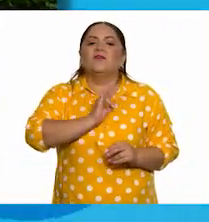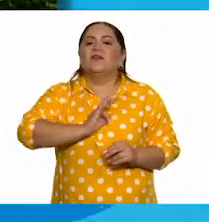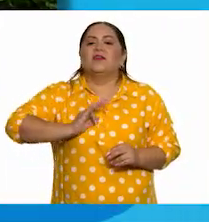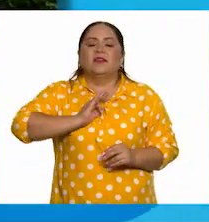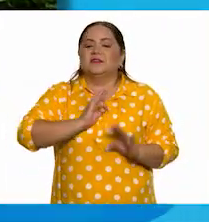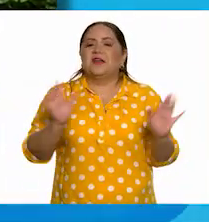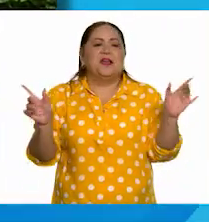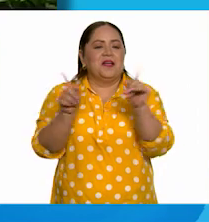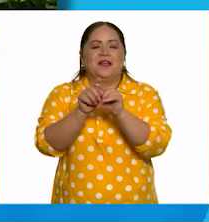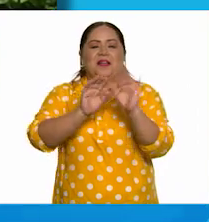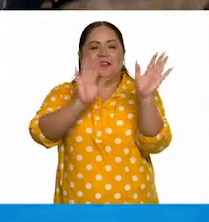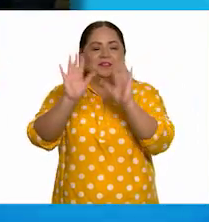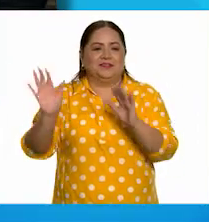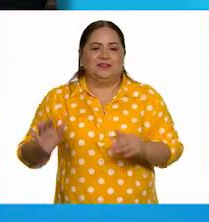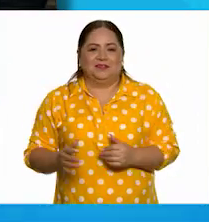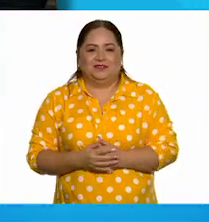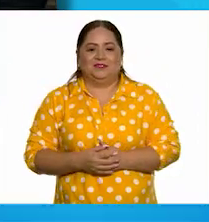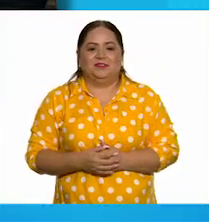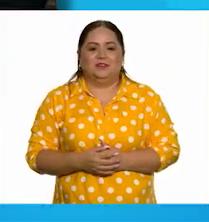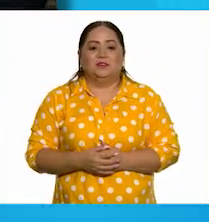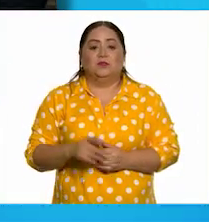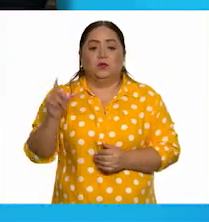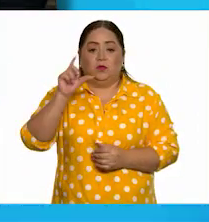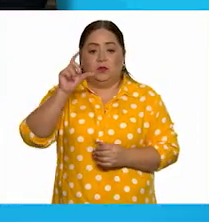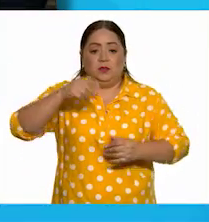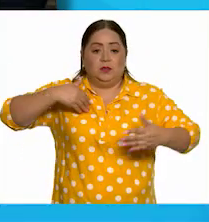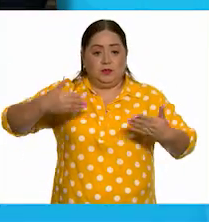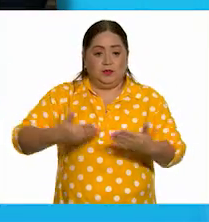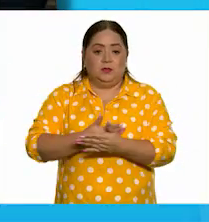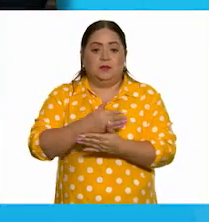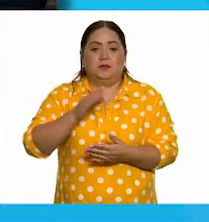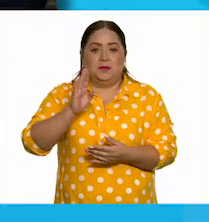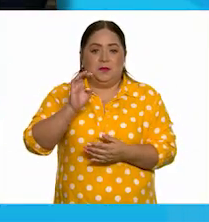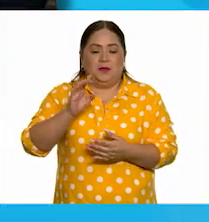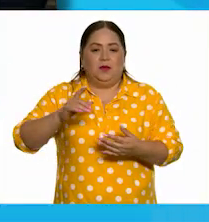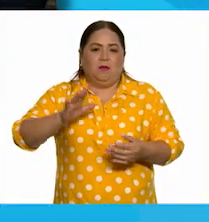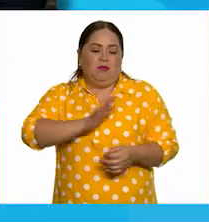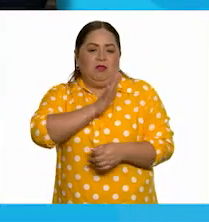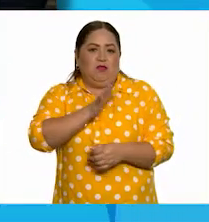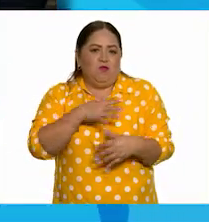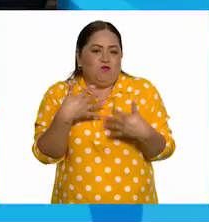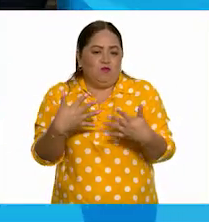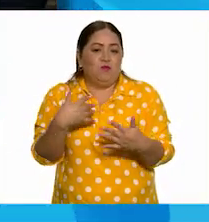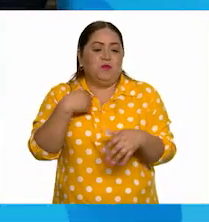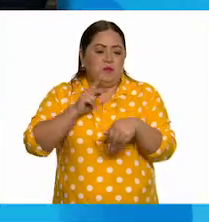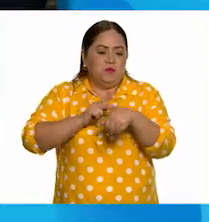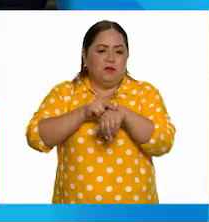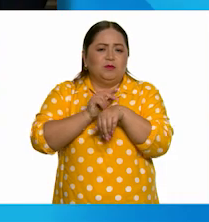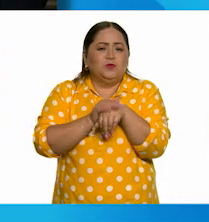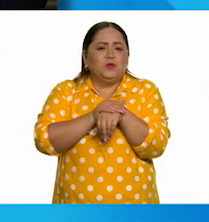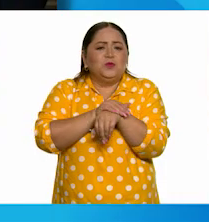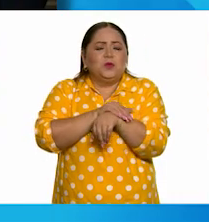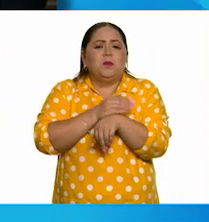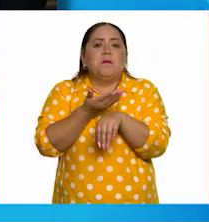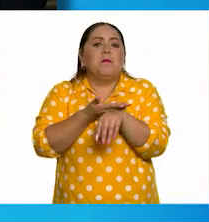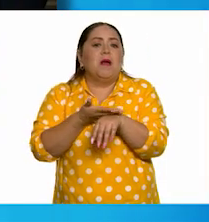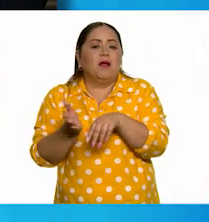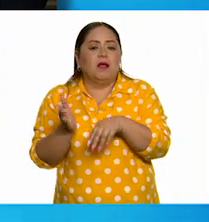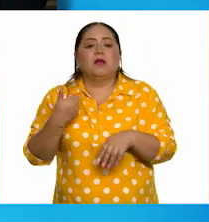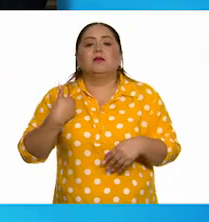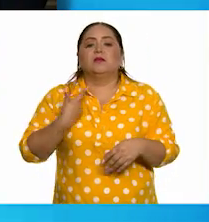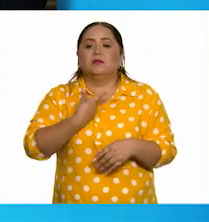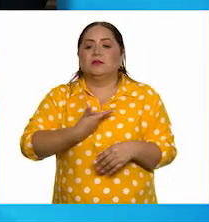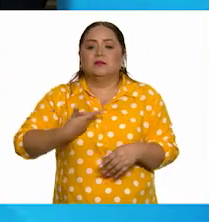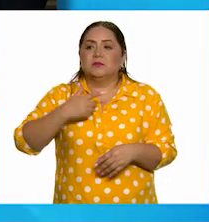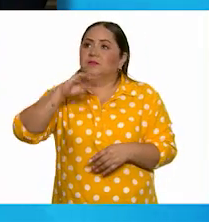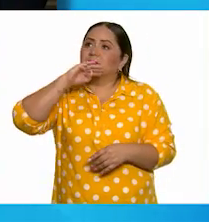¡Adiós! Cuando nací era un bebé gordito, güerito. Mi piel era suave y blanca. Me